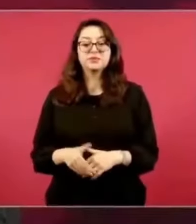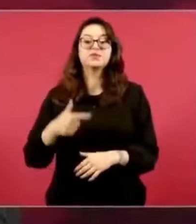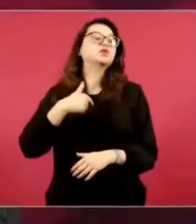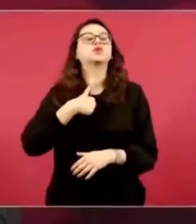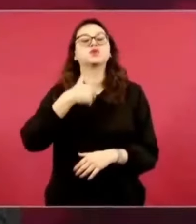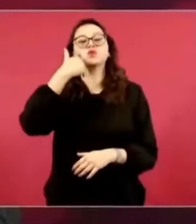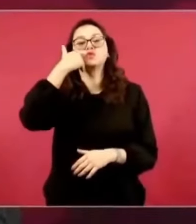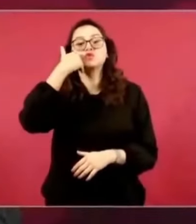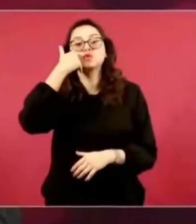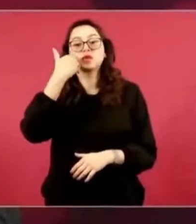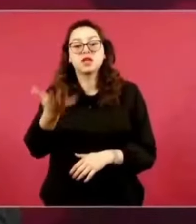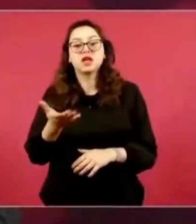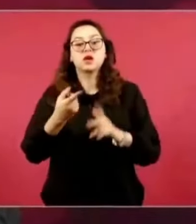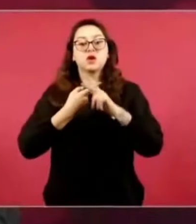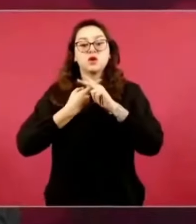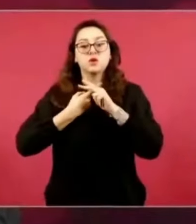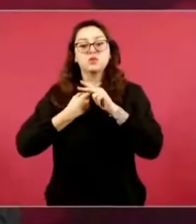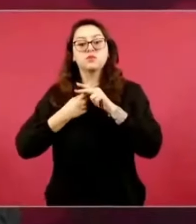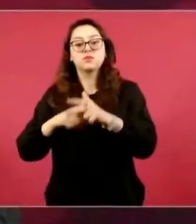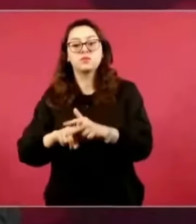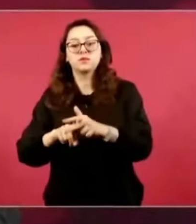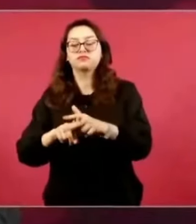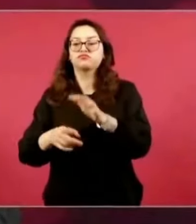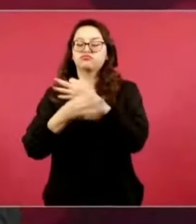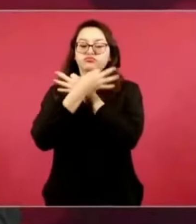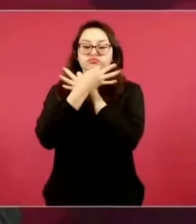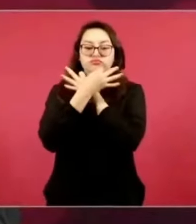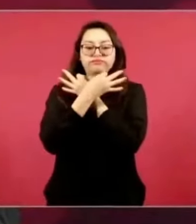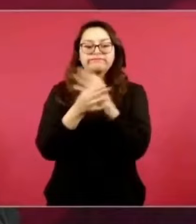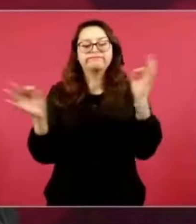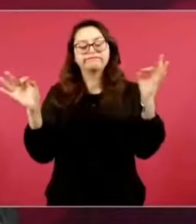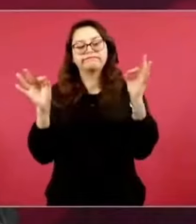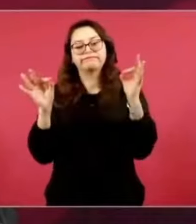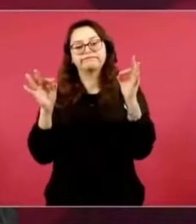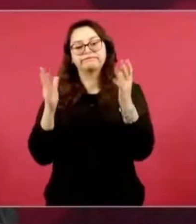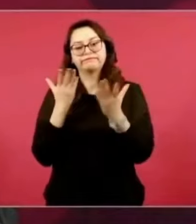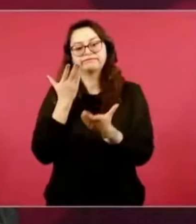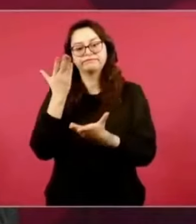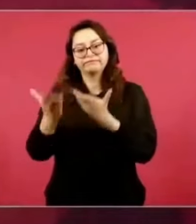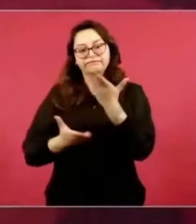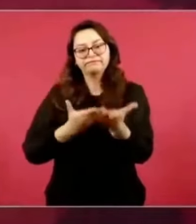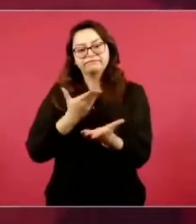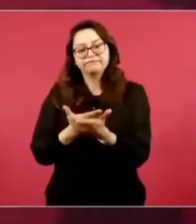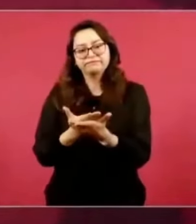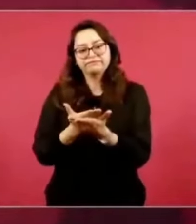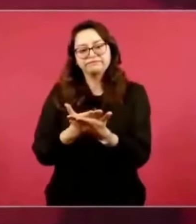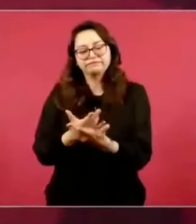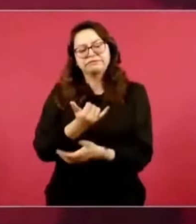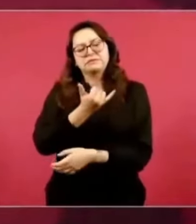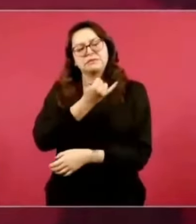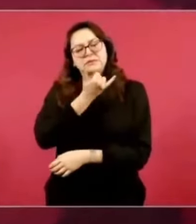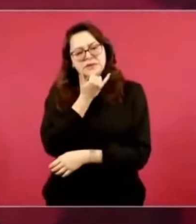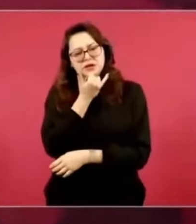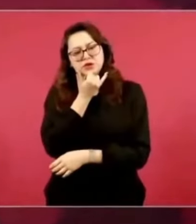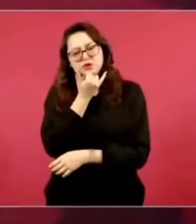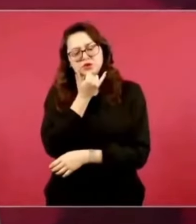ofreciendo una disculpa a una compañera